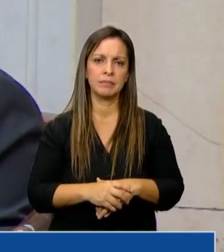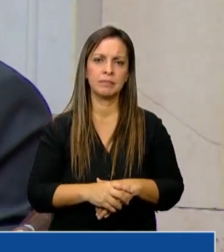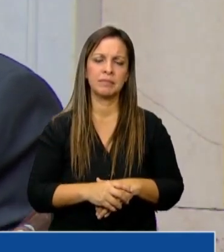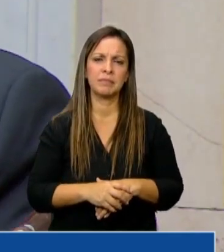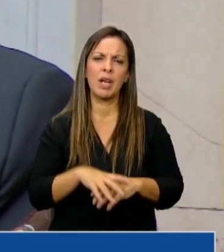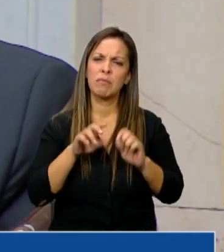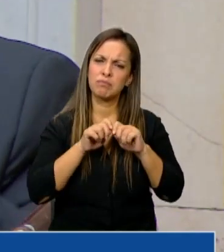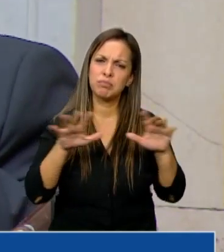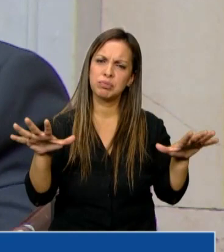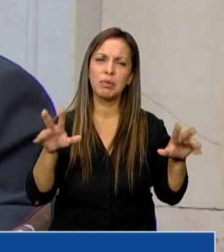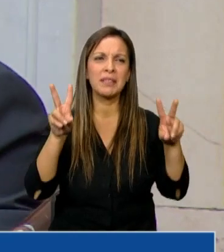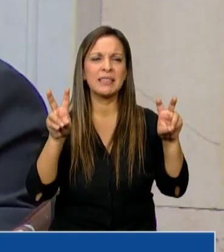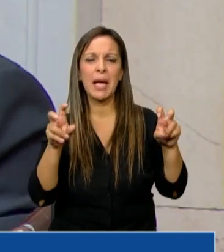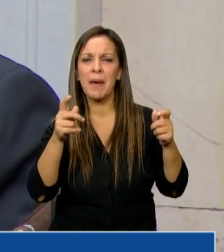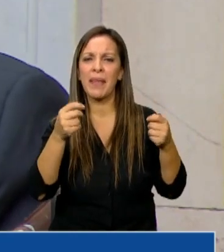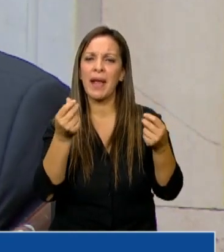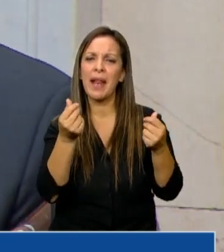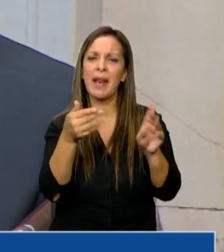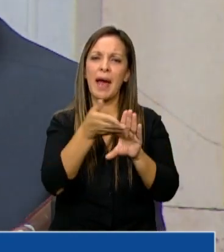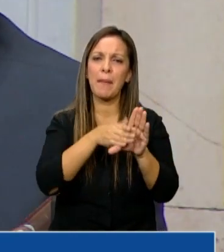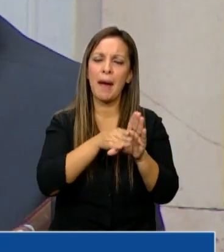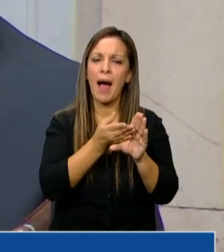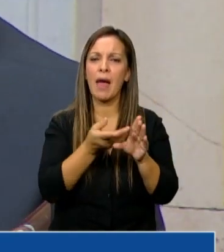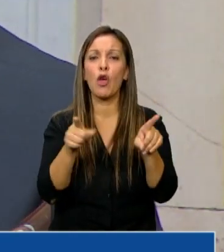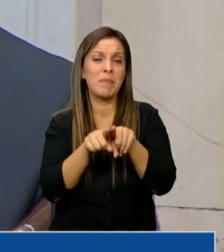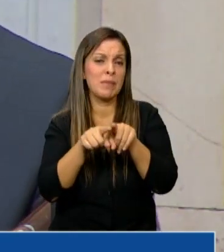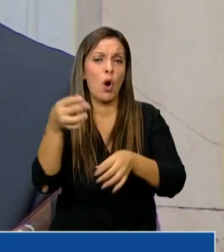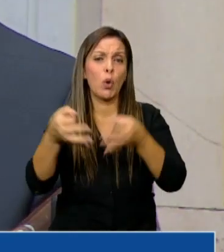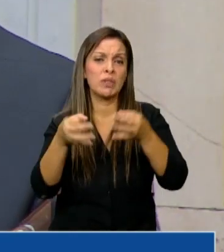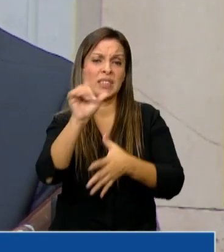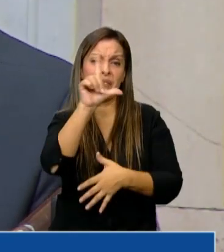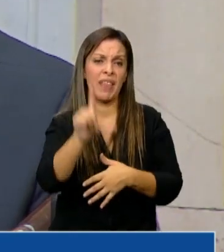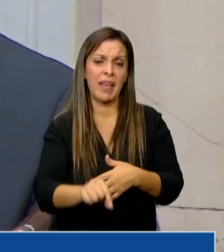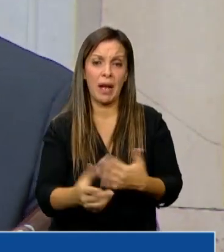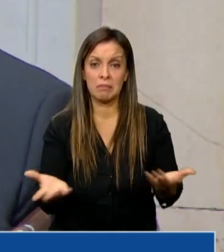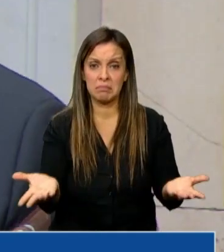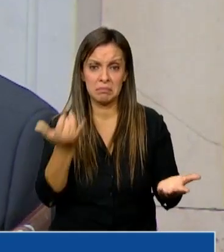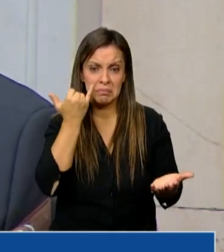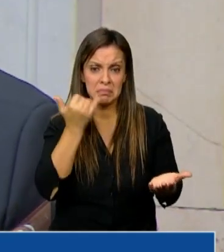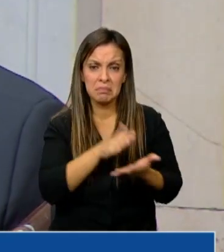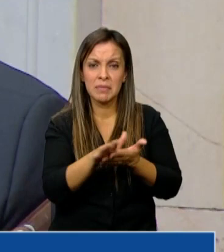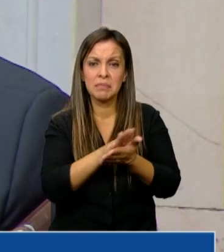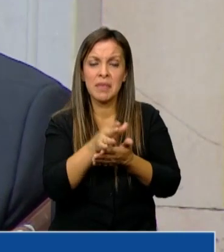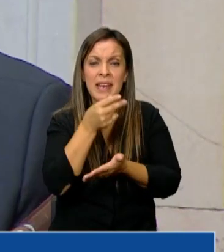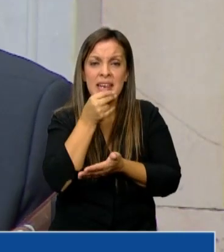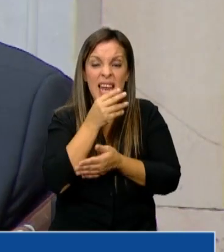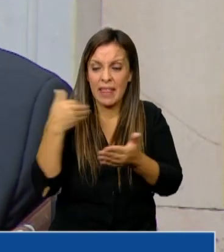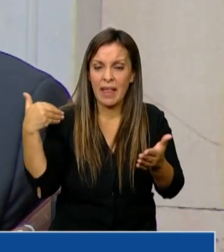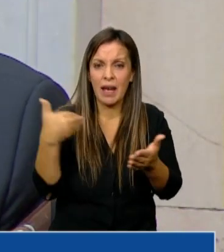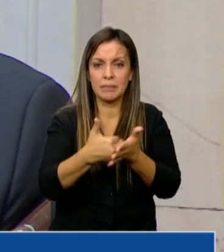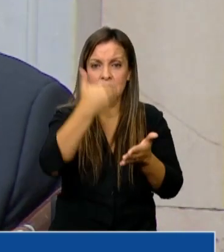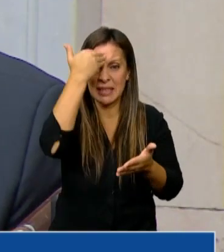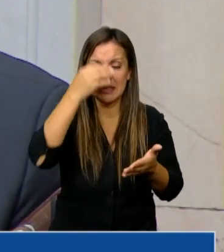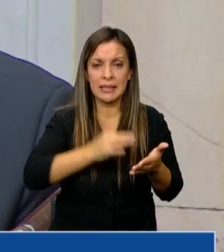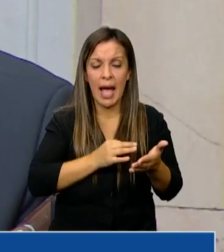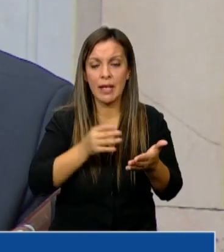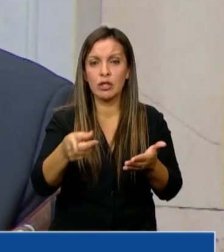el tema del lavado como se instaló el tema de la justicia federal. Justicia que no ha solucionado absolutamente nada en los últimos 15 años en la